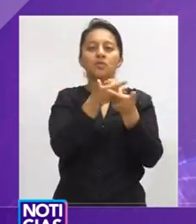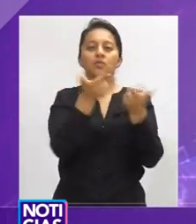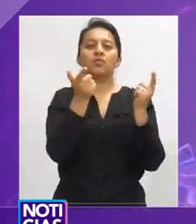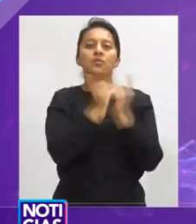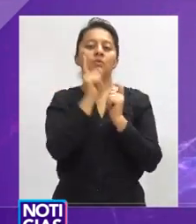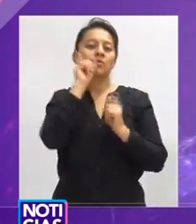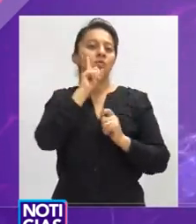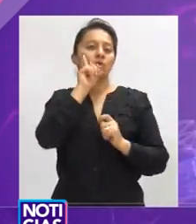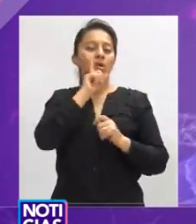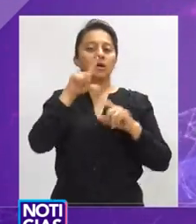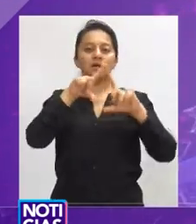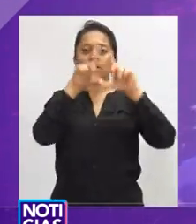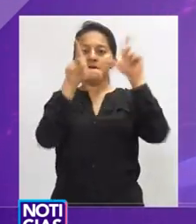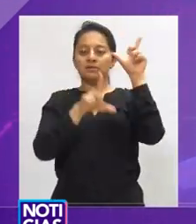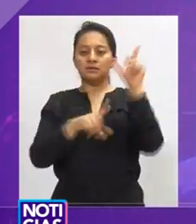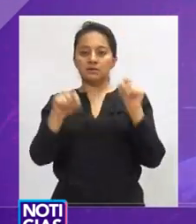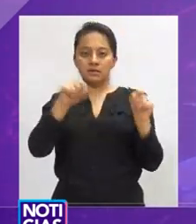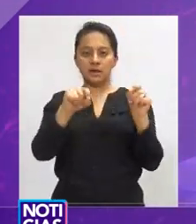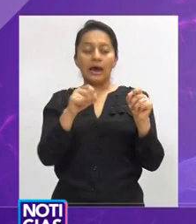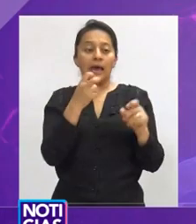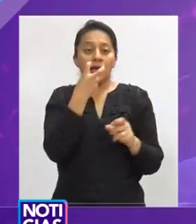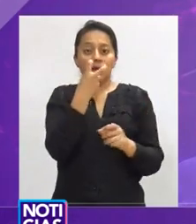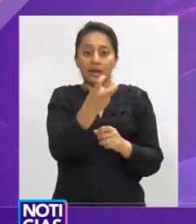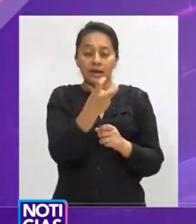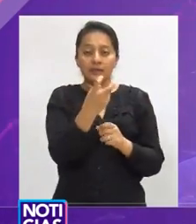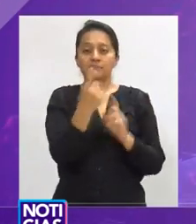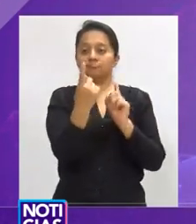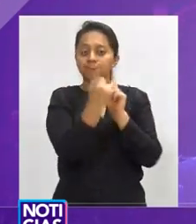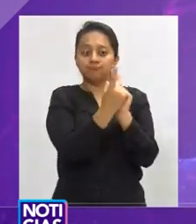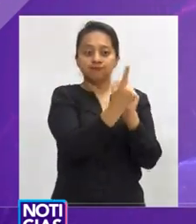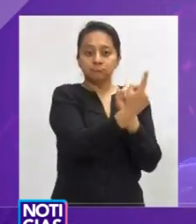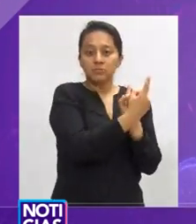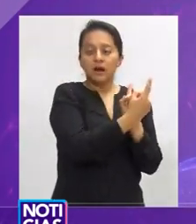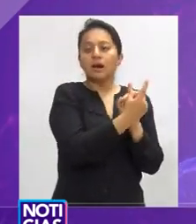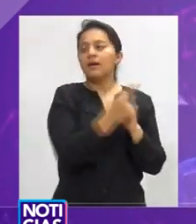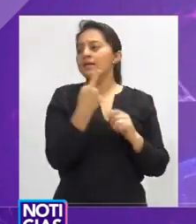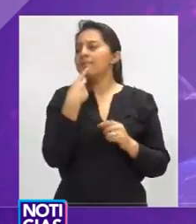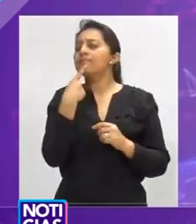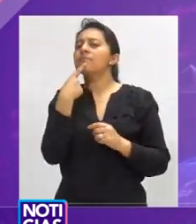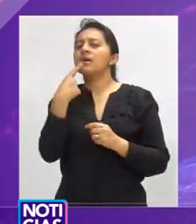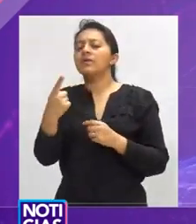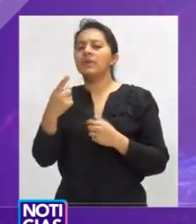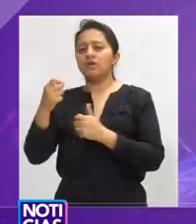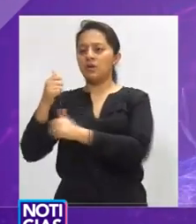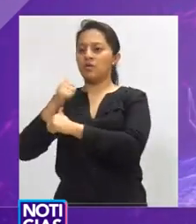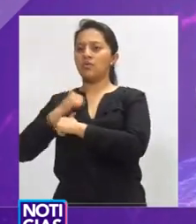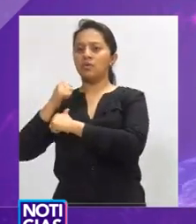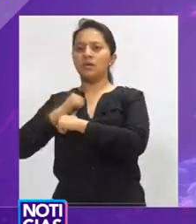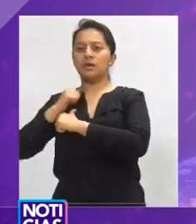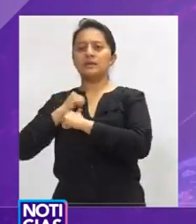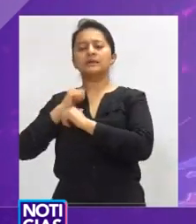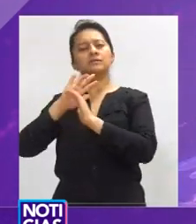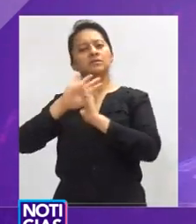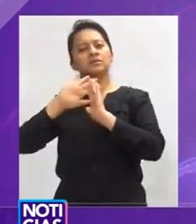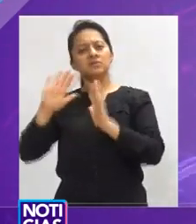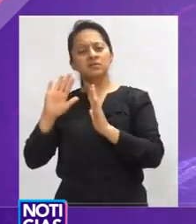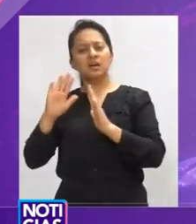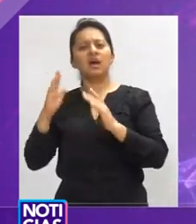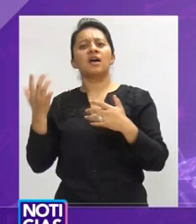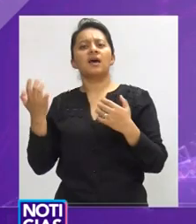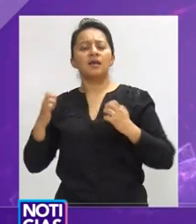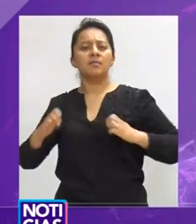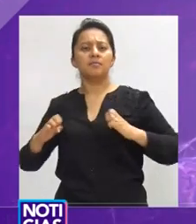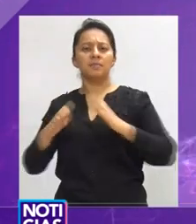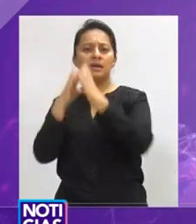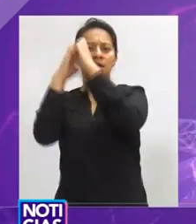Nacional, encuentro en el que las asistentes demandaron a las autoridades, entre otras cosas, establecer la alerta de violencia de género a nivel nacional,